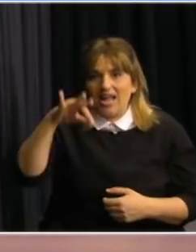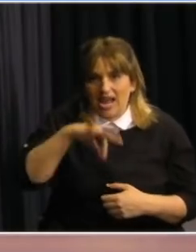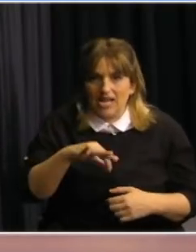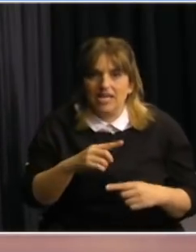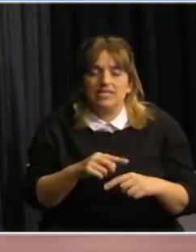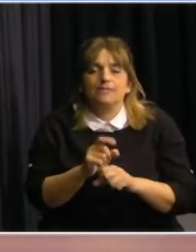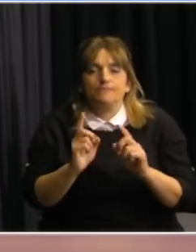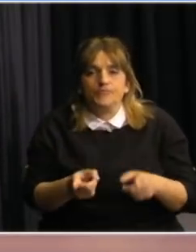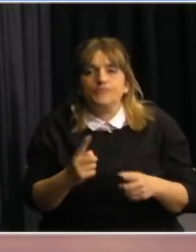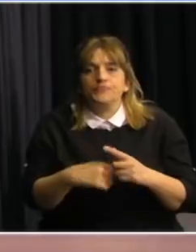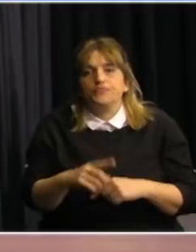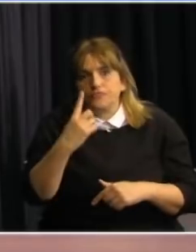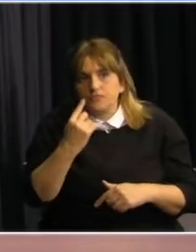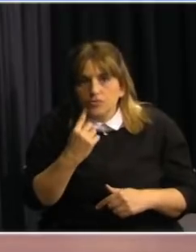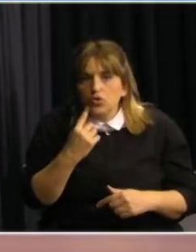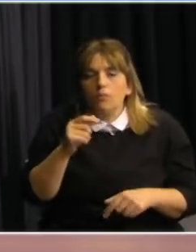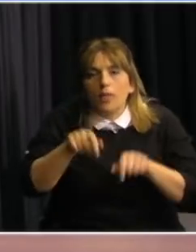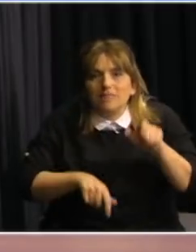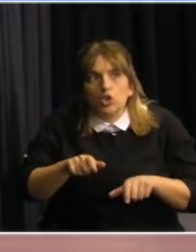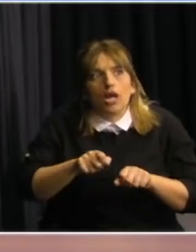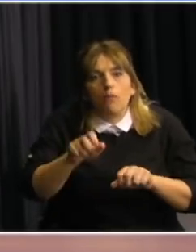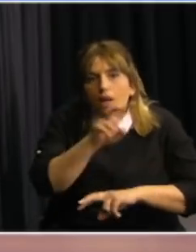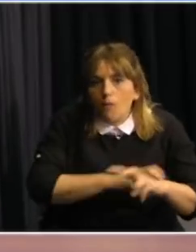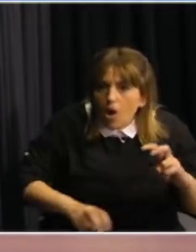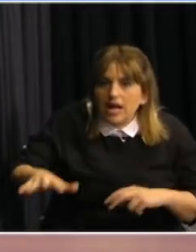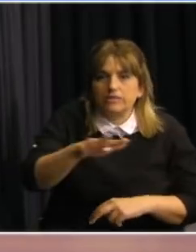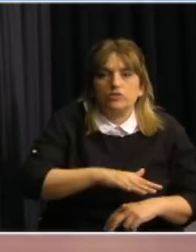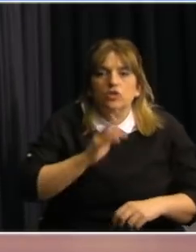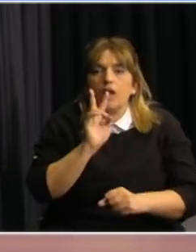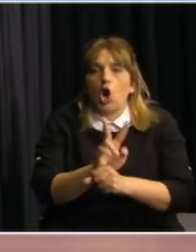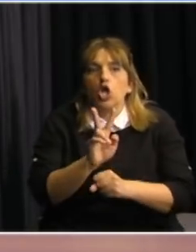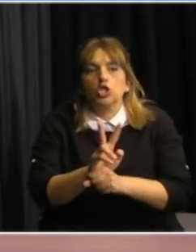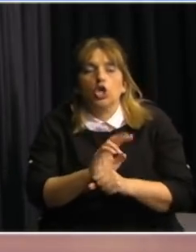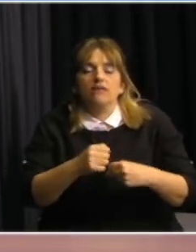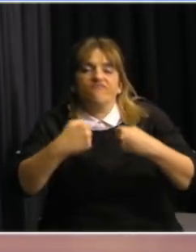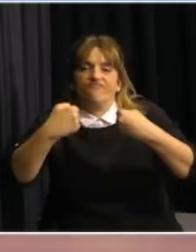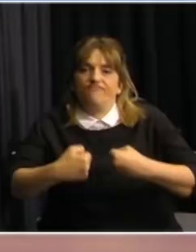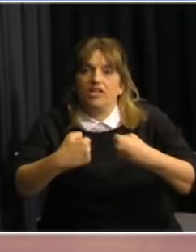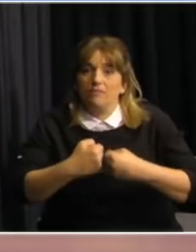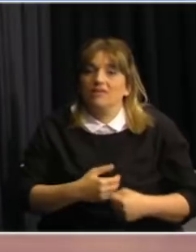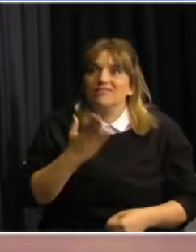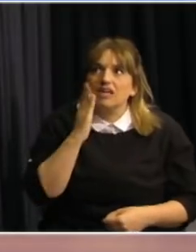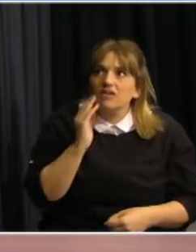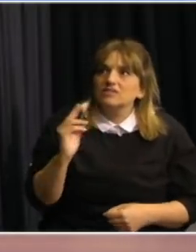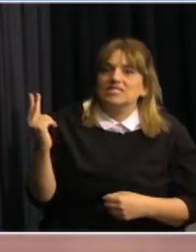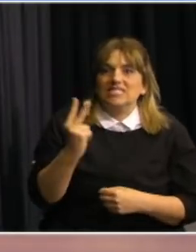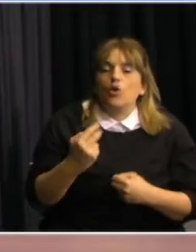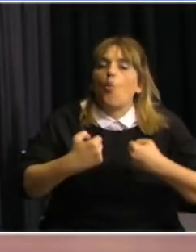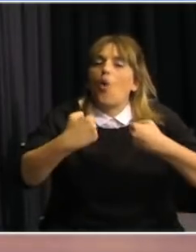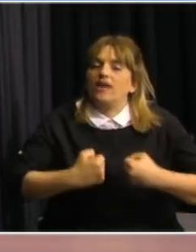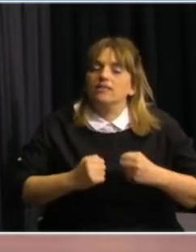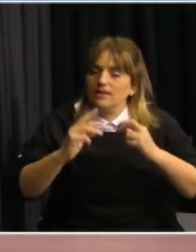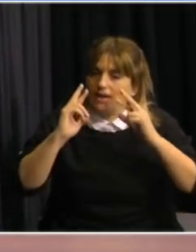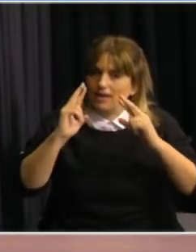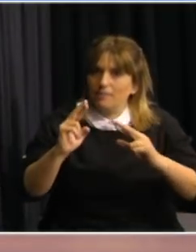número de rastreadores, también el control del aislamiento, la verificación de la gente que cumple las cuarentenas. Esos son